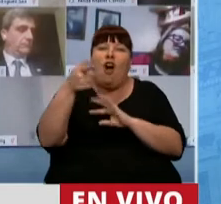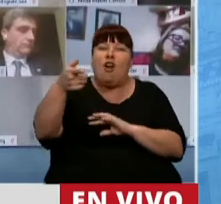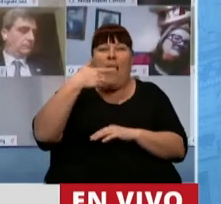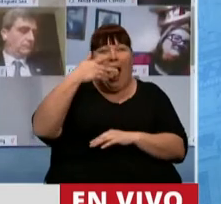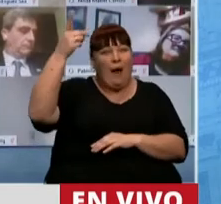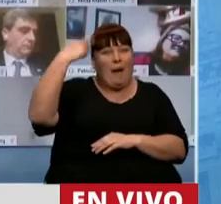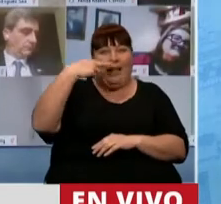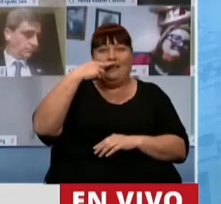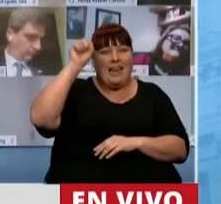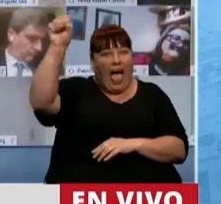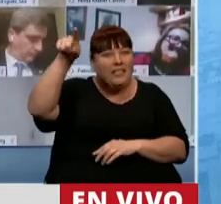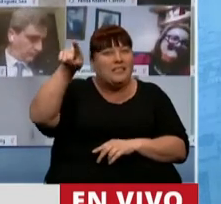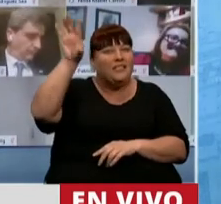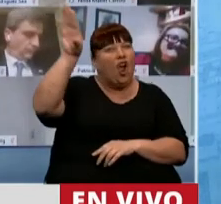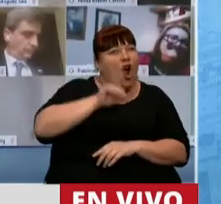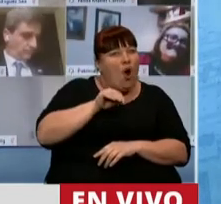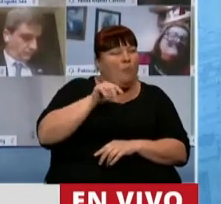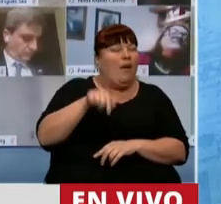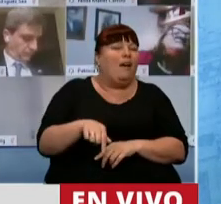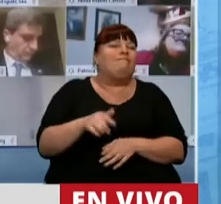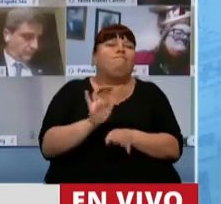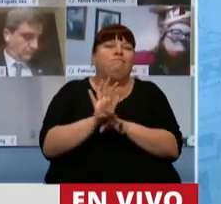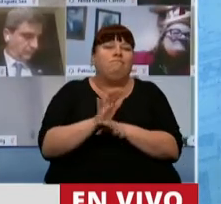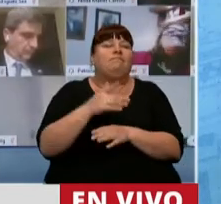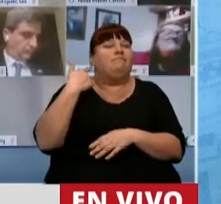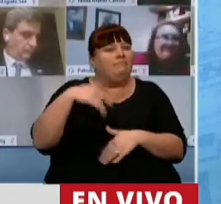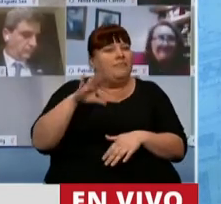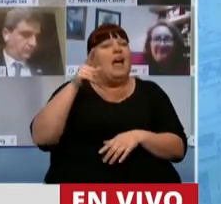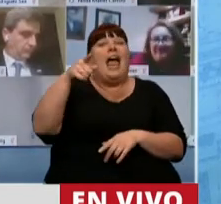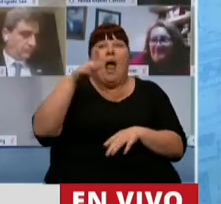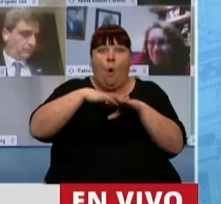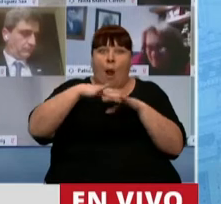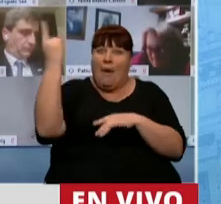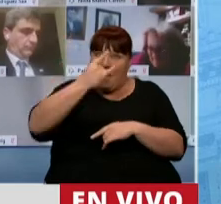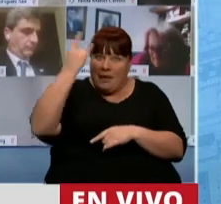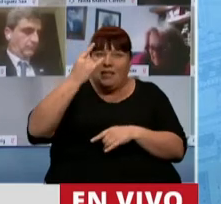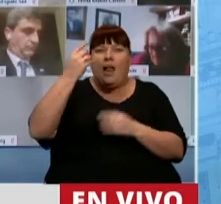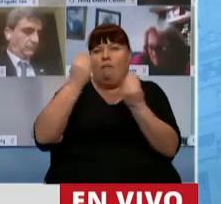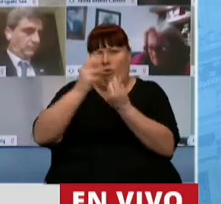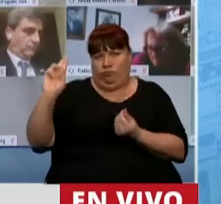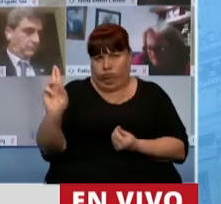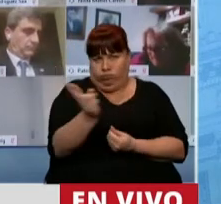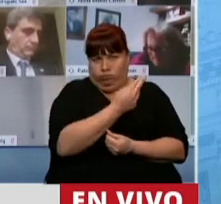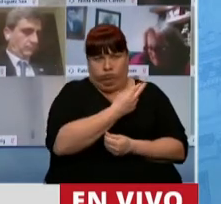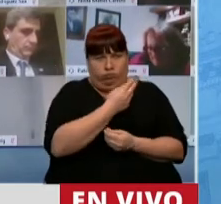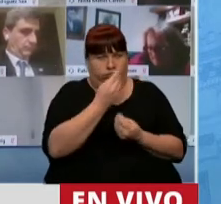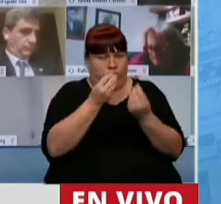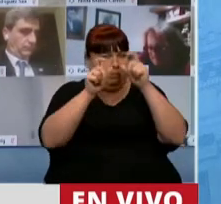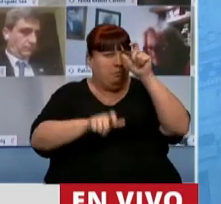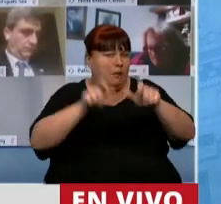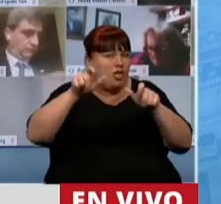dicho ese dicho que realmente ha costado la vida de muchísimas personas